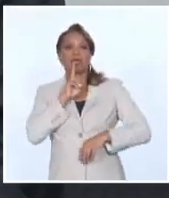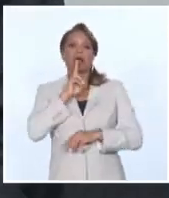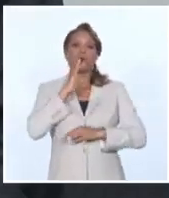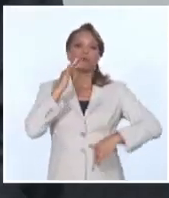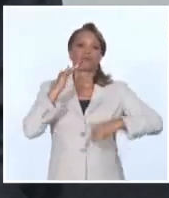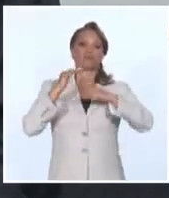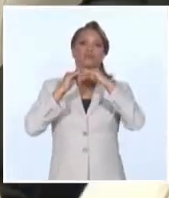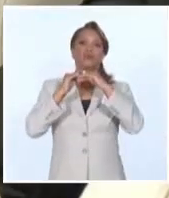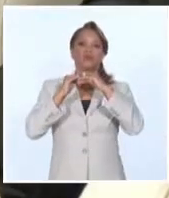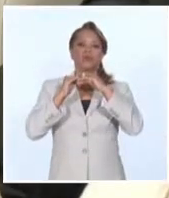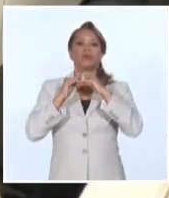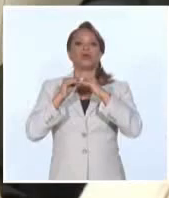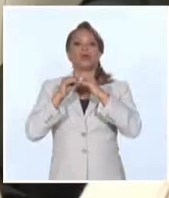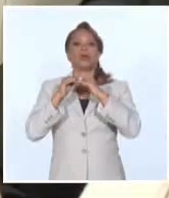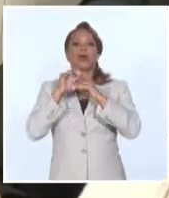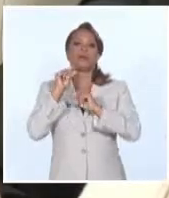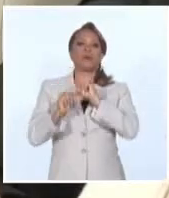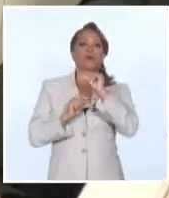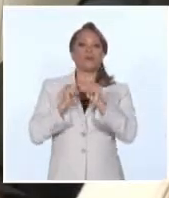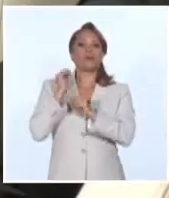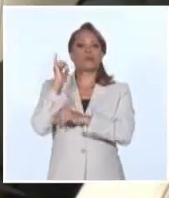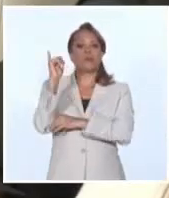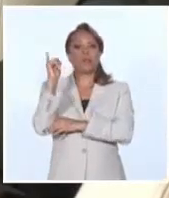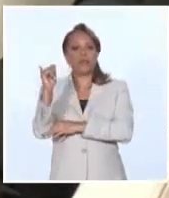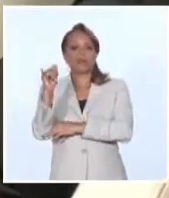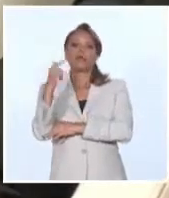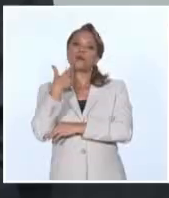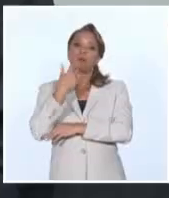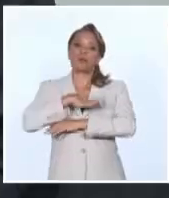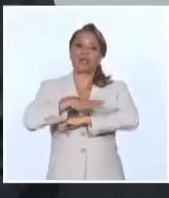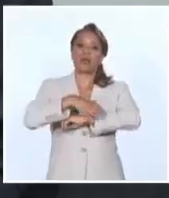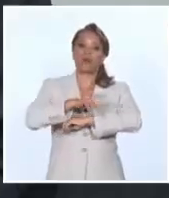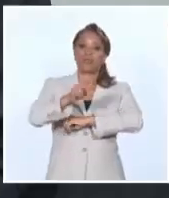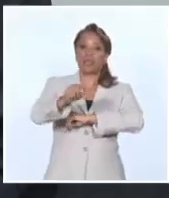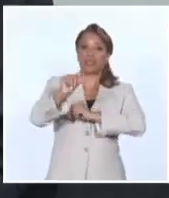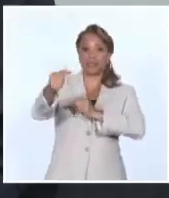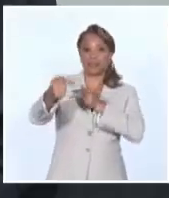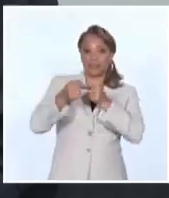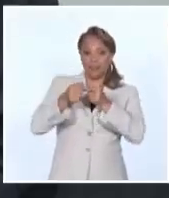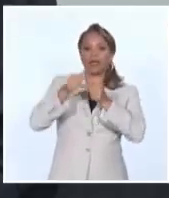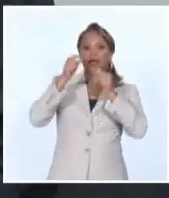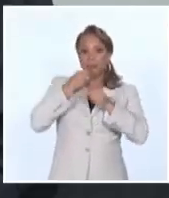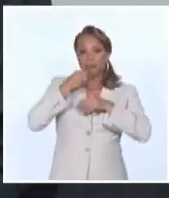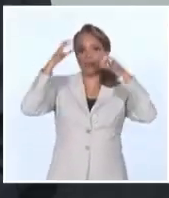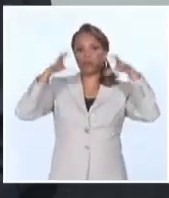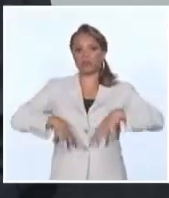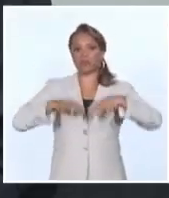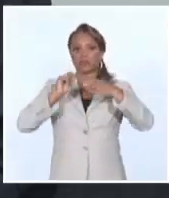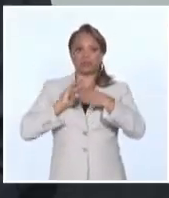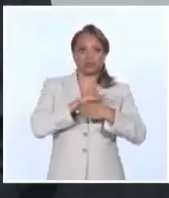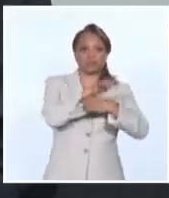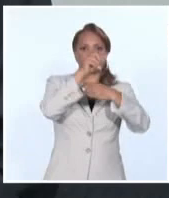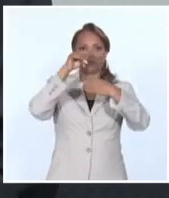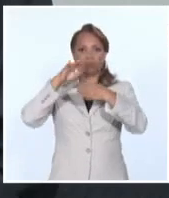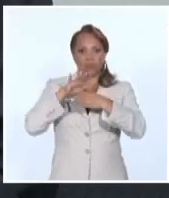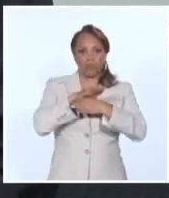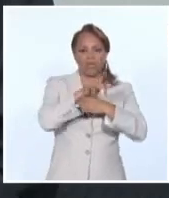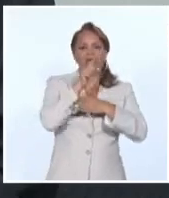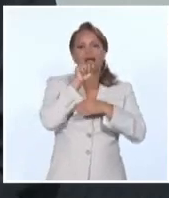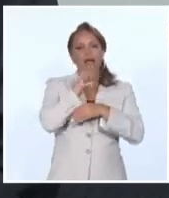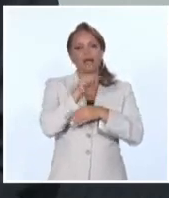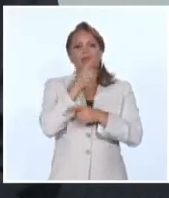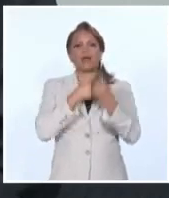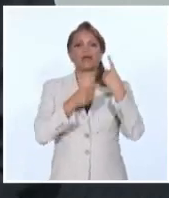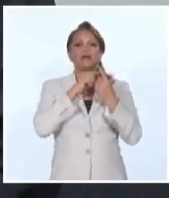alejando todo lo que deja en la costa norte y además porque hay lugares donde ya tienen acumulado